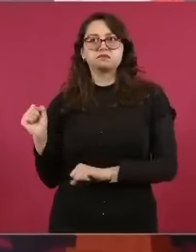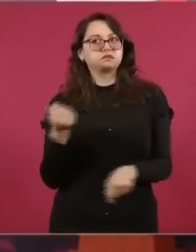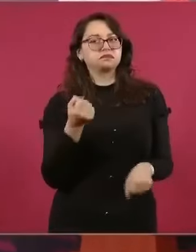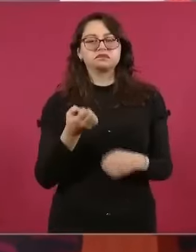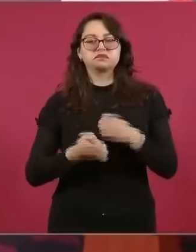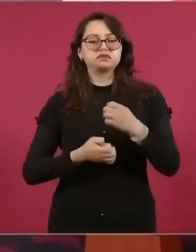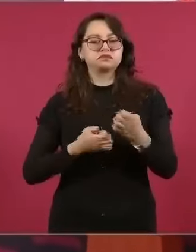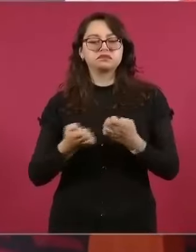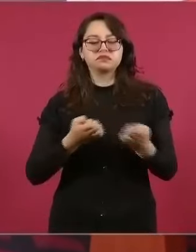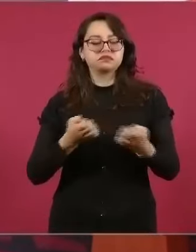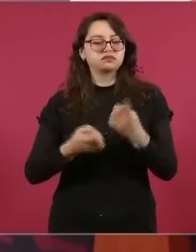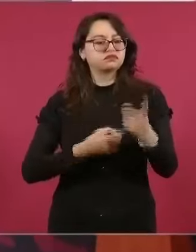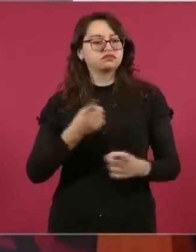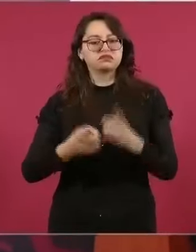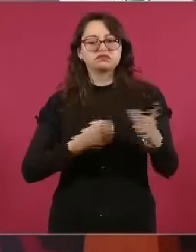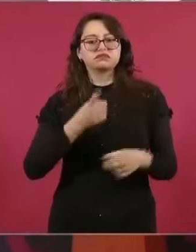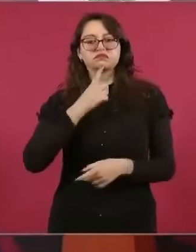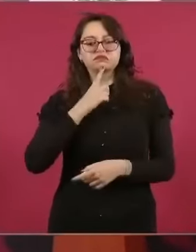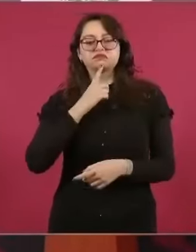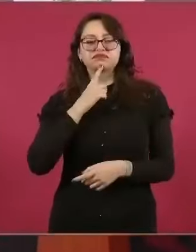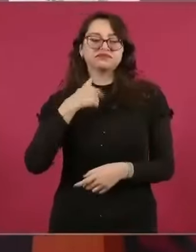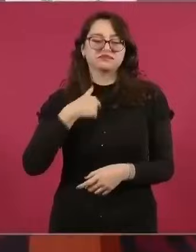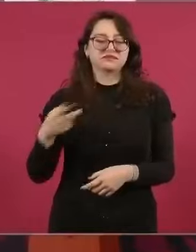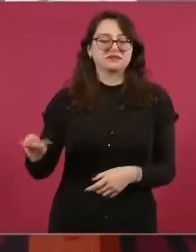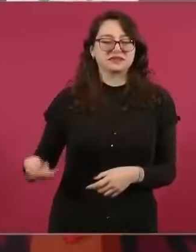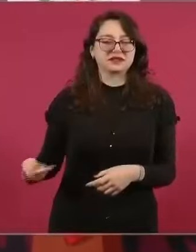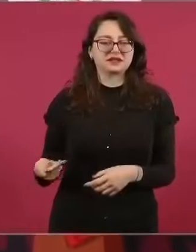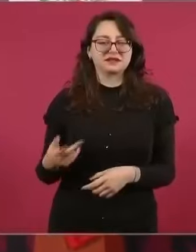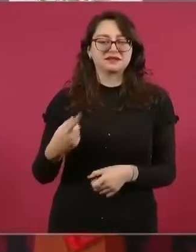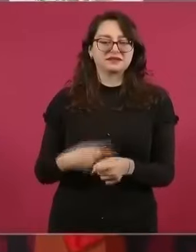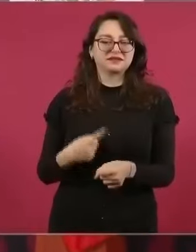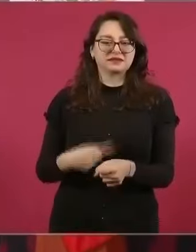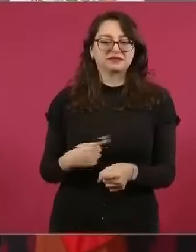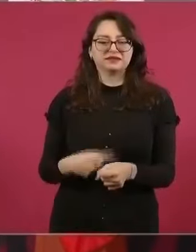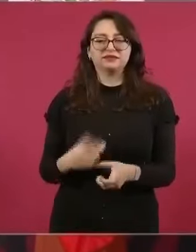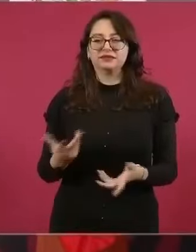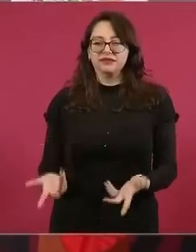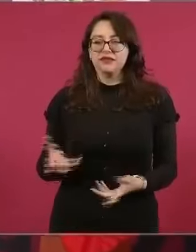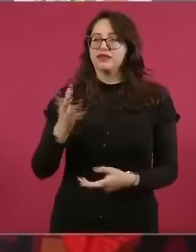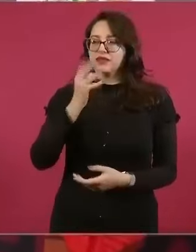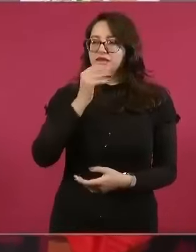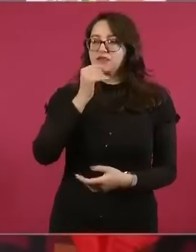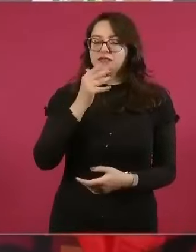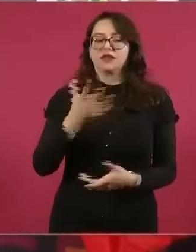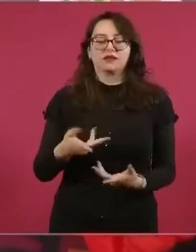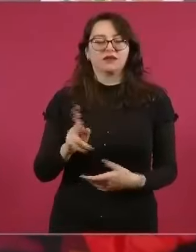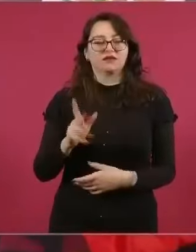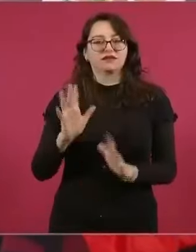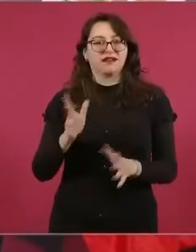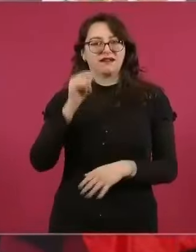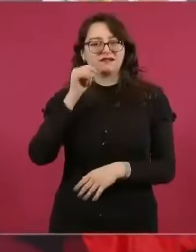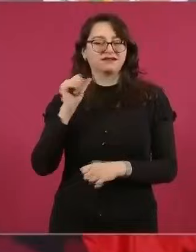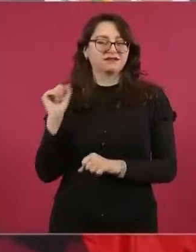porque ando malo del carcañal, pero ya estoy